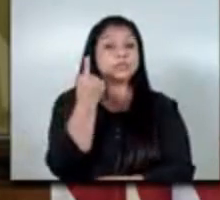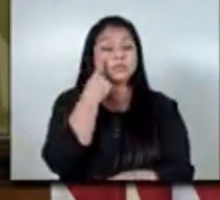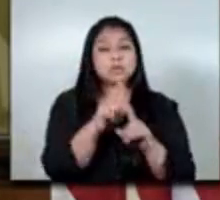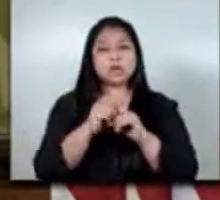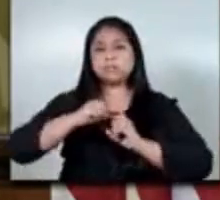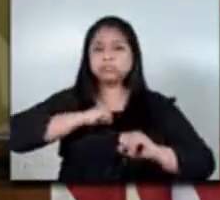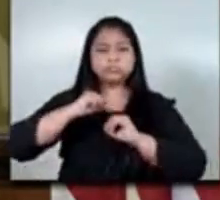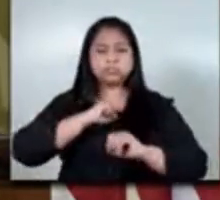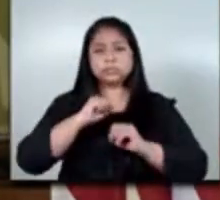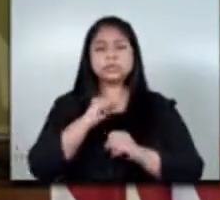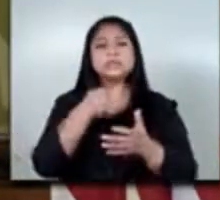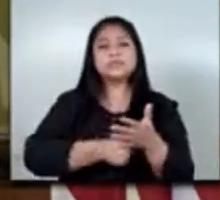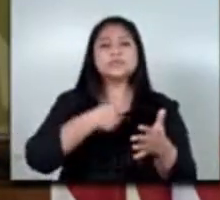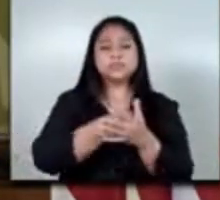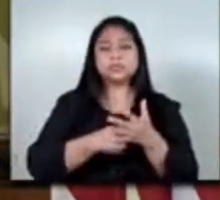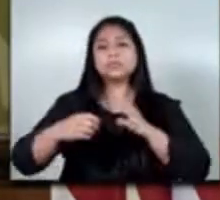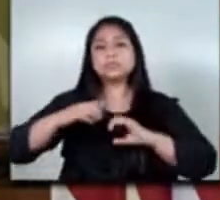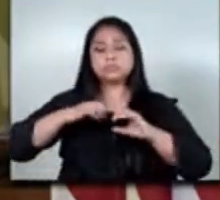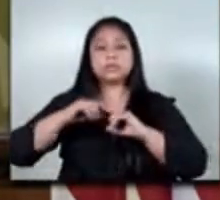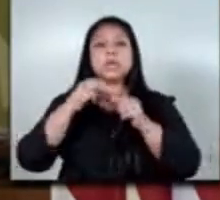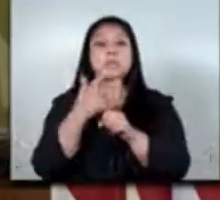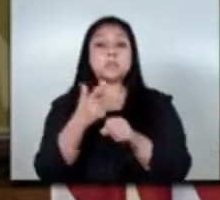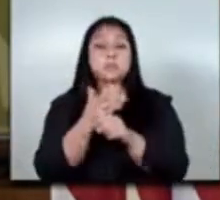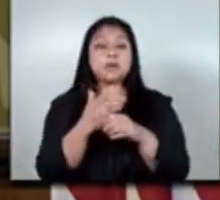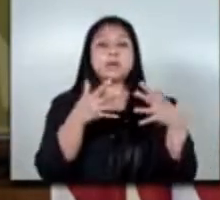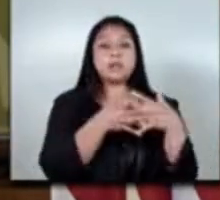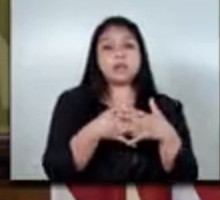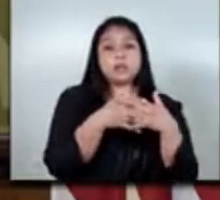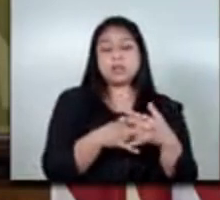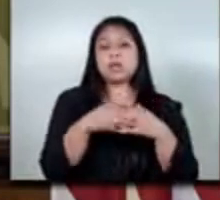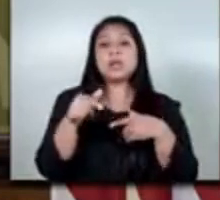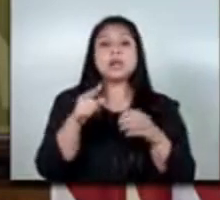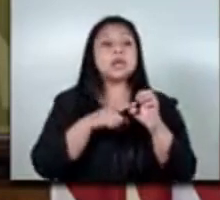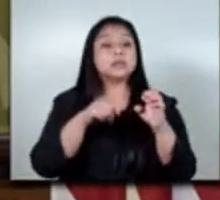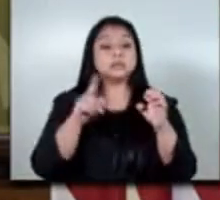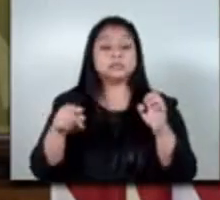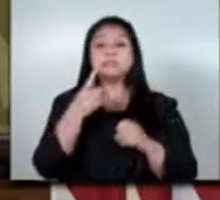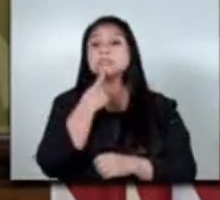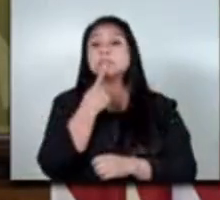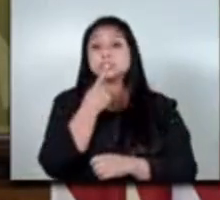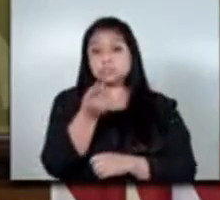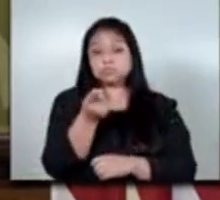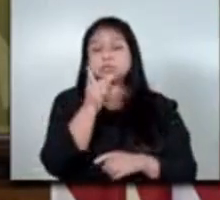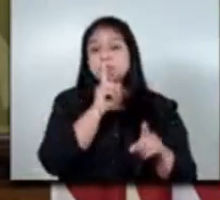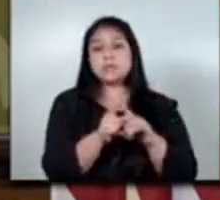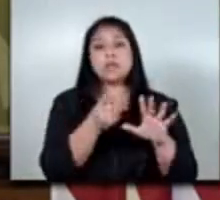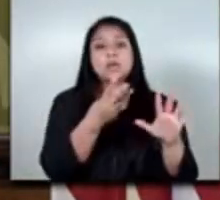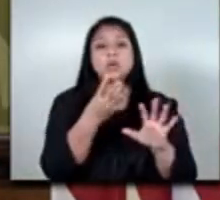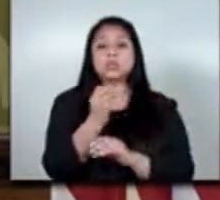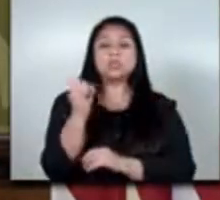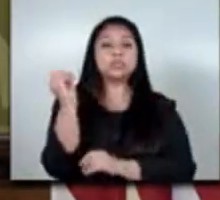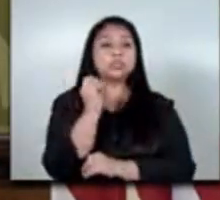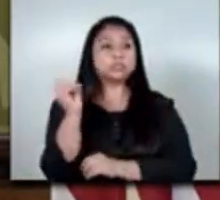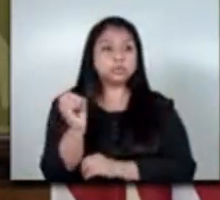entre guatemala y los estados unidos las encuestas nos demuestran que más que 80 por ciento